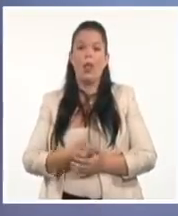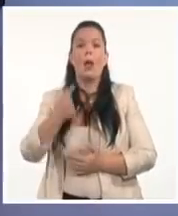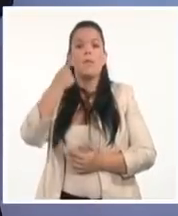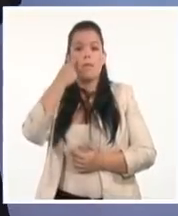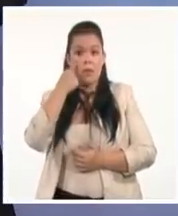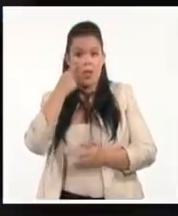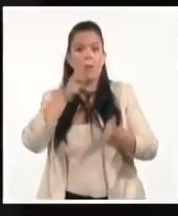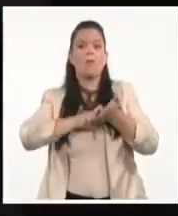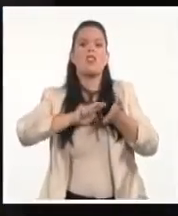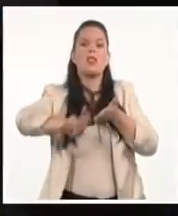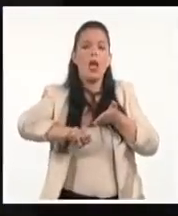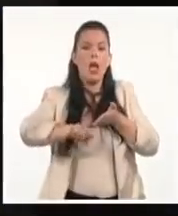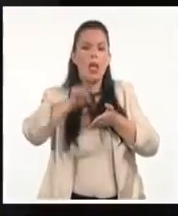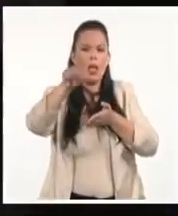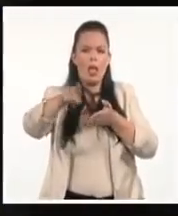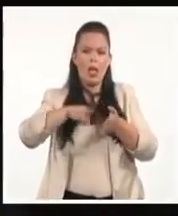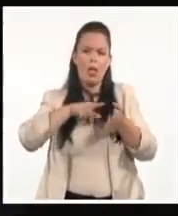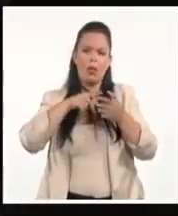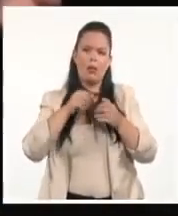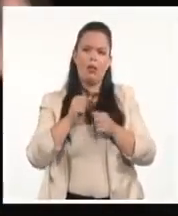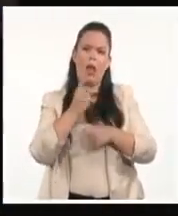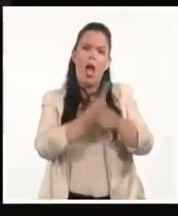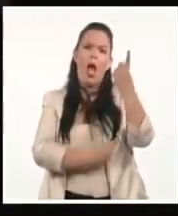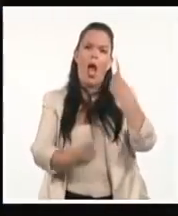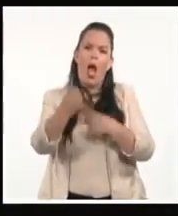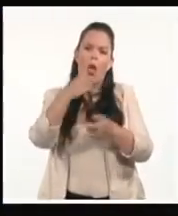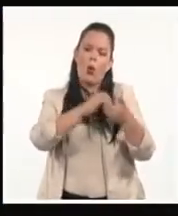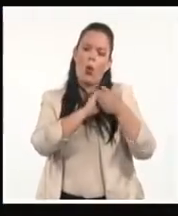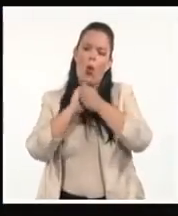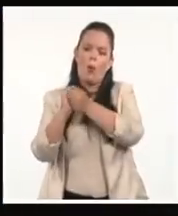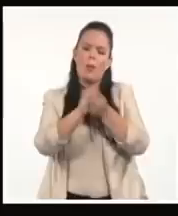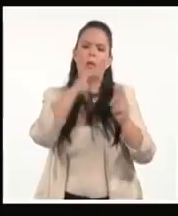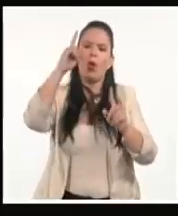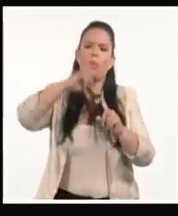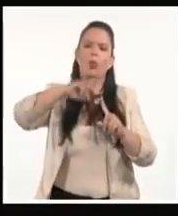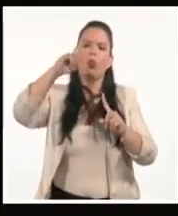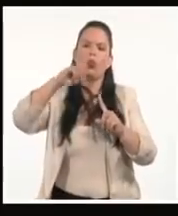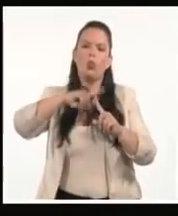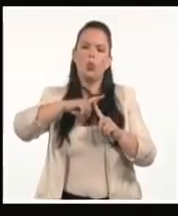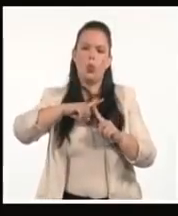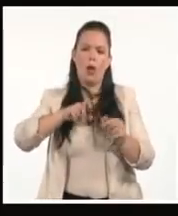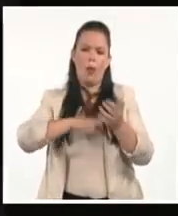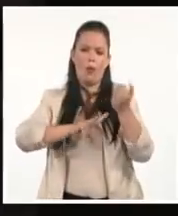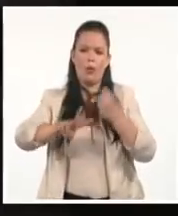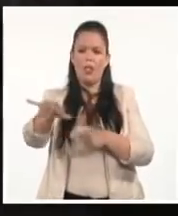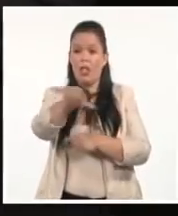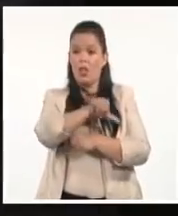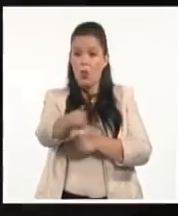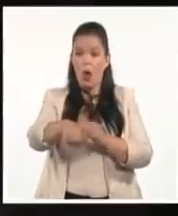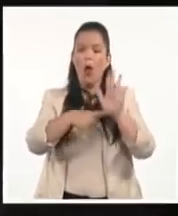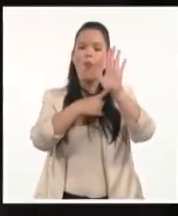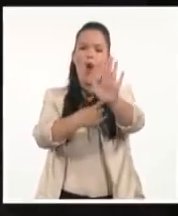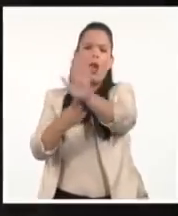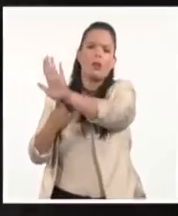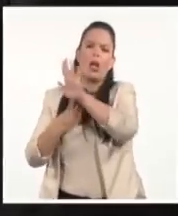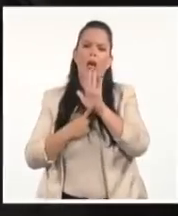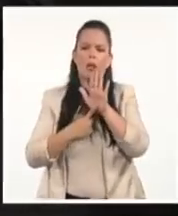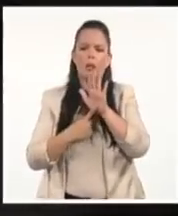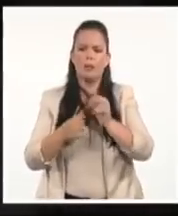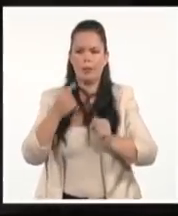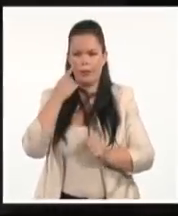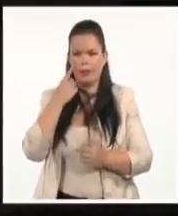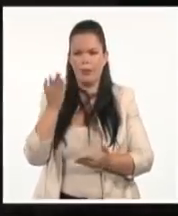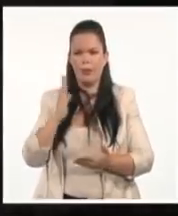envió a alguien de las Tunas como ella. Y qué bueno que está circulando en las redes sociales para que se sepa que ocurren cosas como esta.